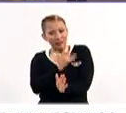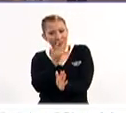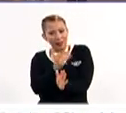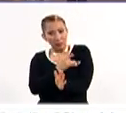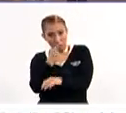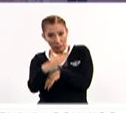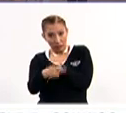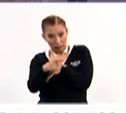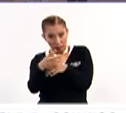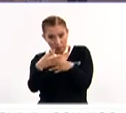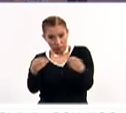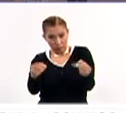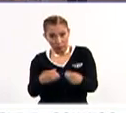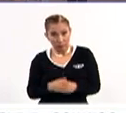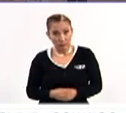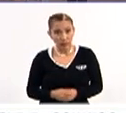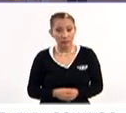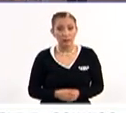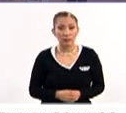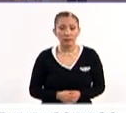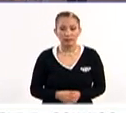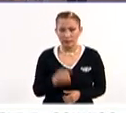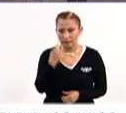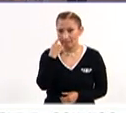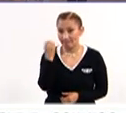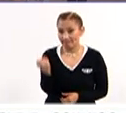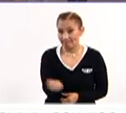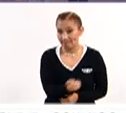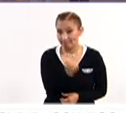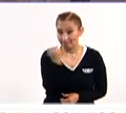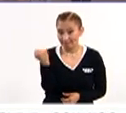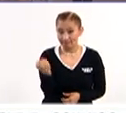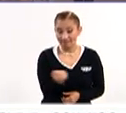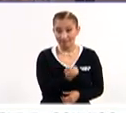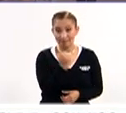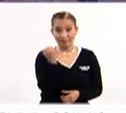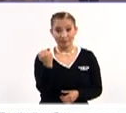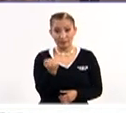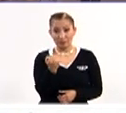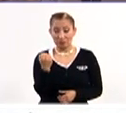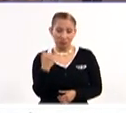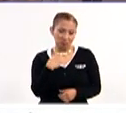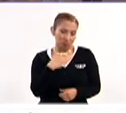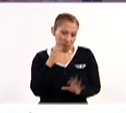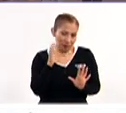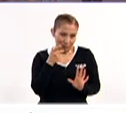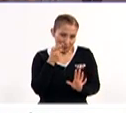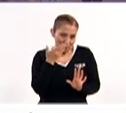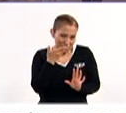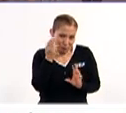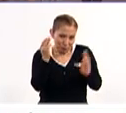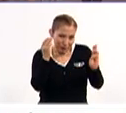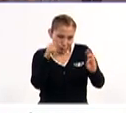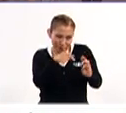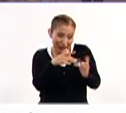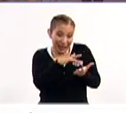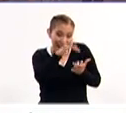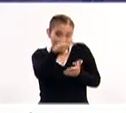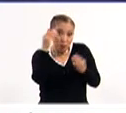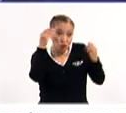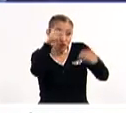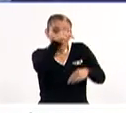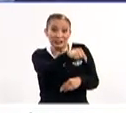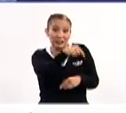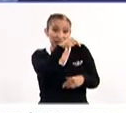que están en peligro de que se pierdan. Pues mira, afortunadamente, ahora sí que voy a hablar bien del museo, gracias al